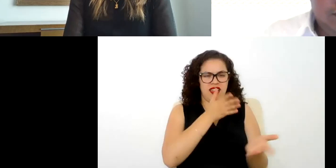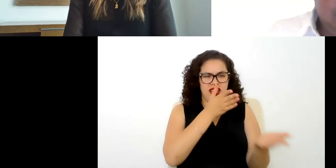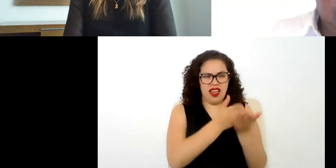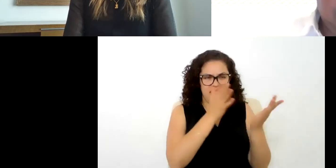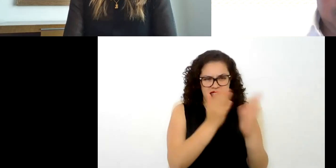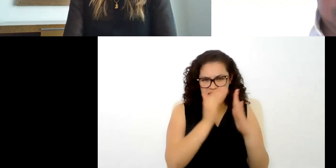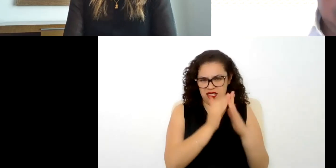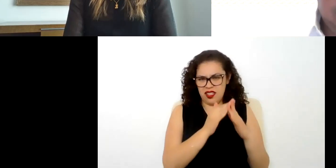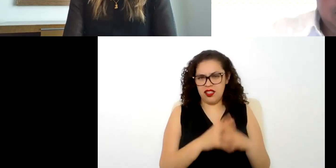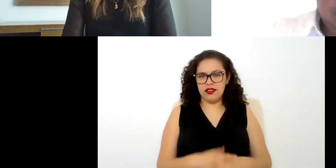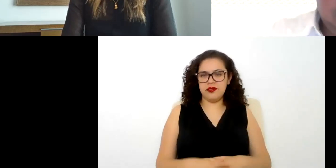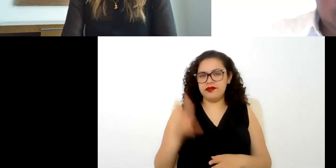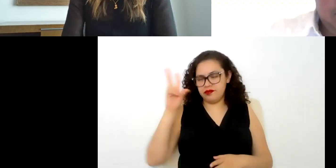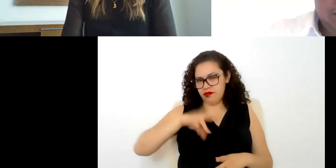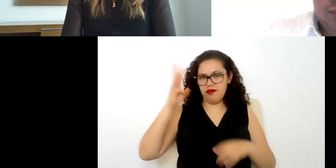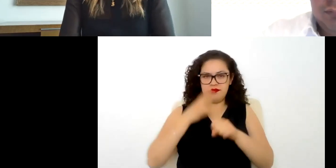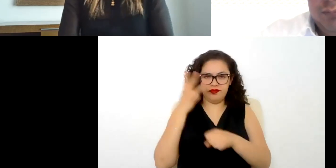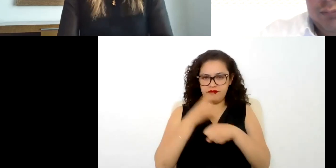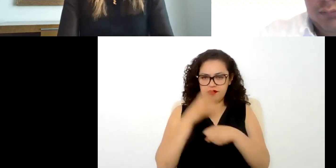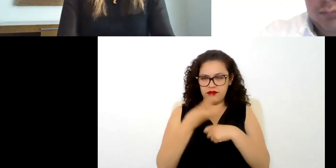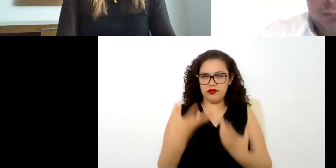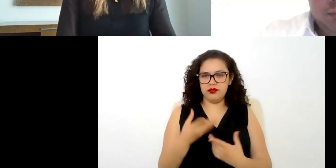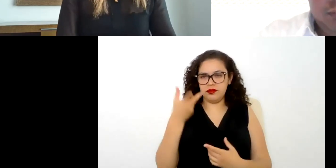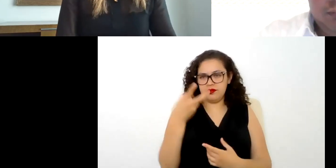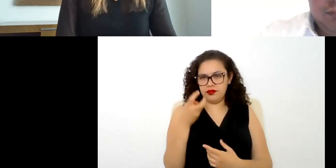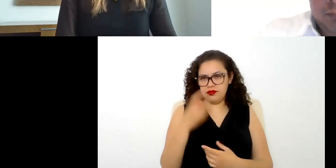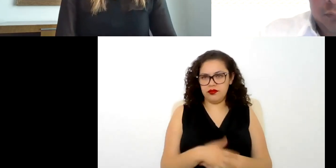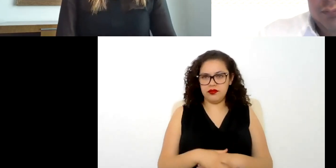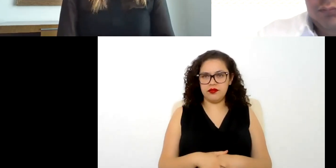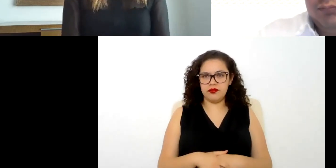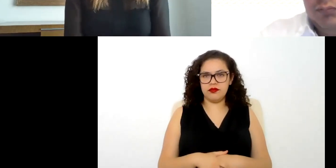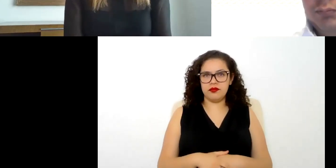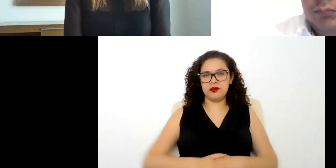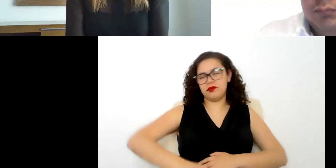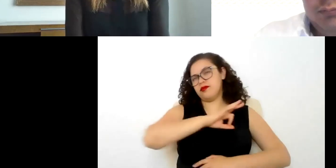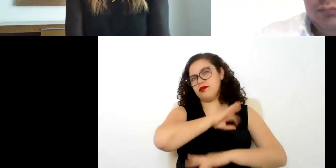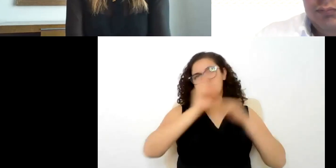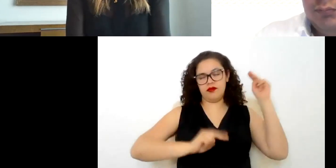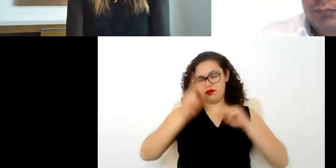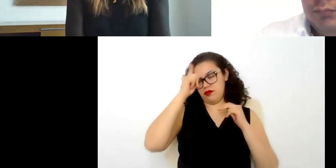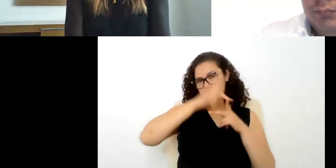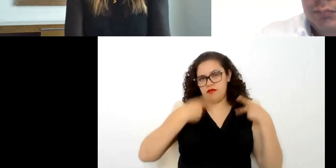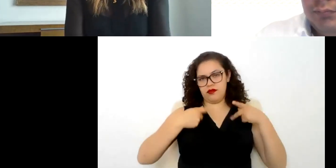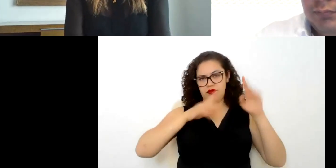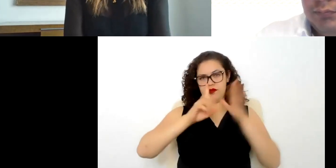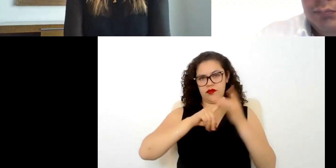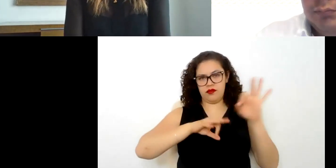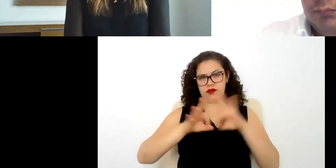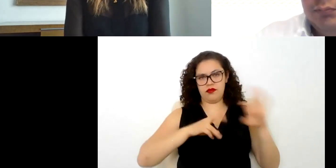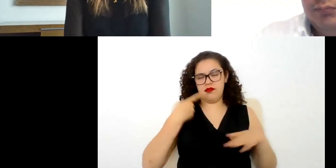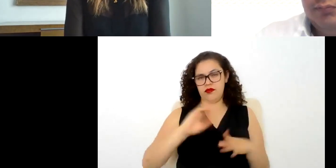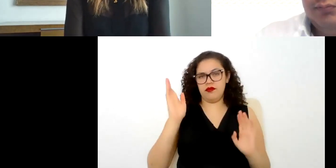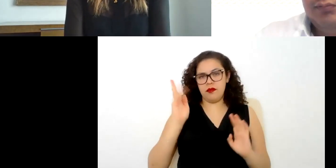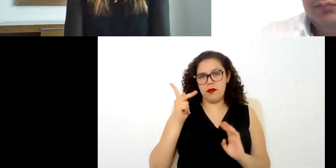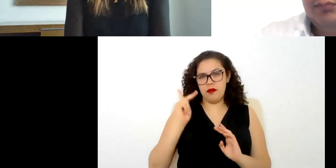un cliente a un tercero ese podría ser un una clasificación de empleado pero la cachucha del